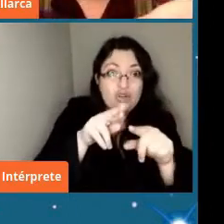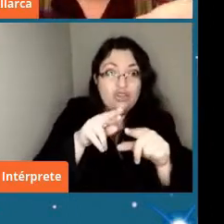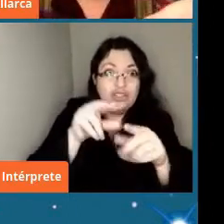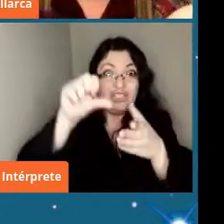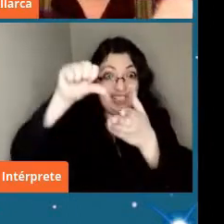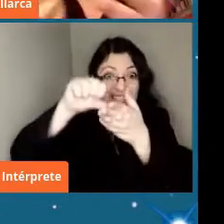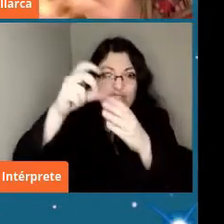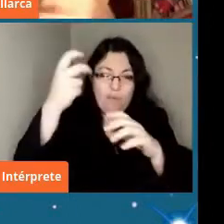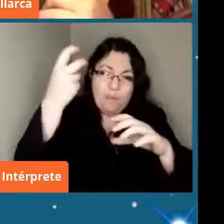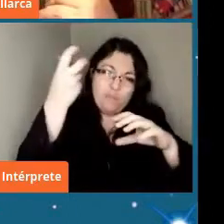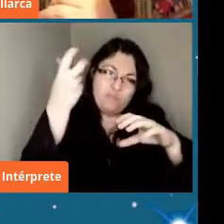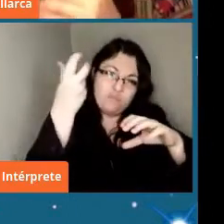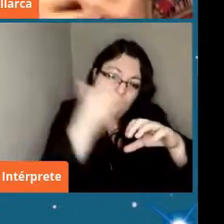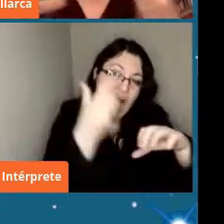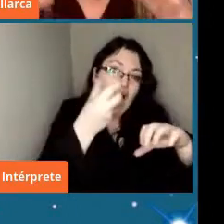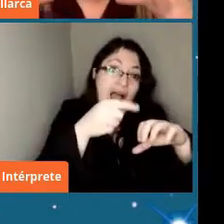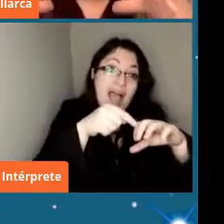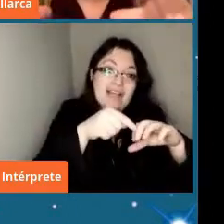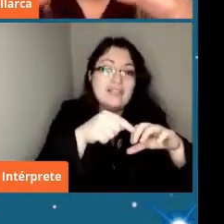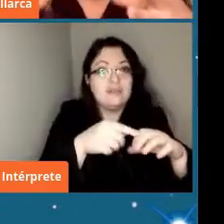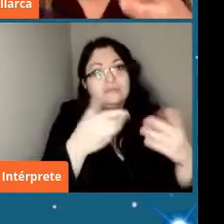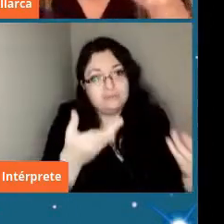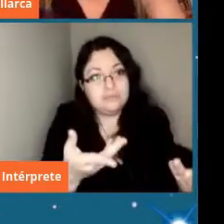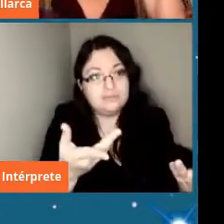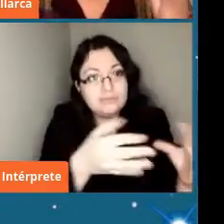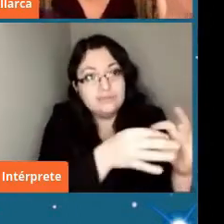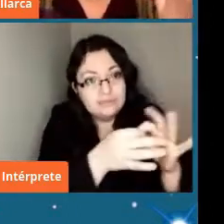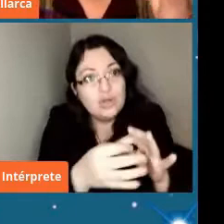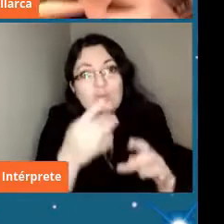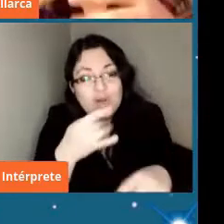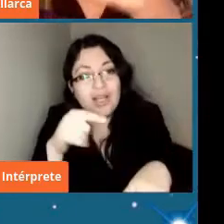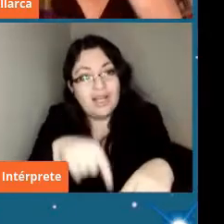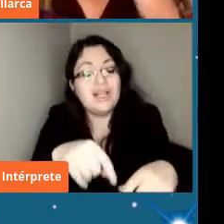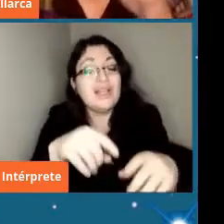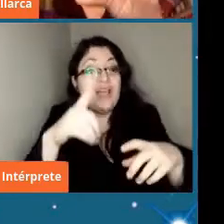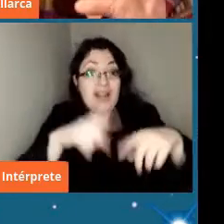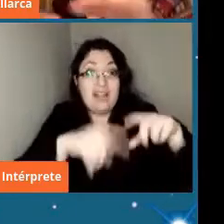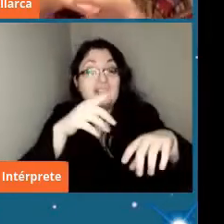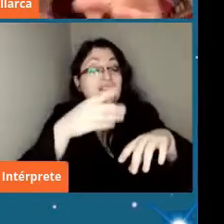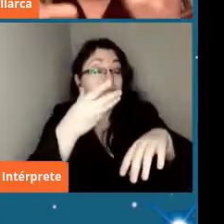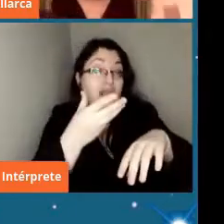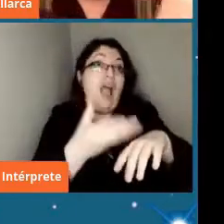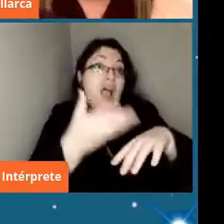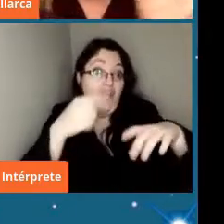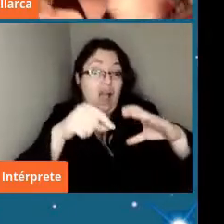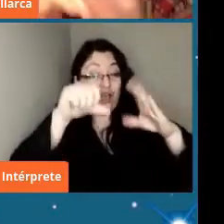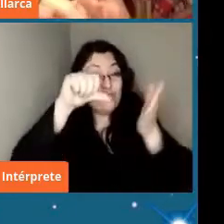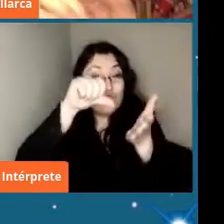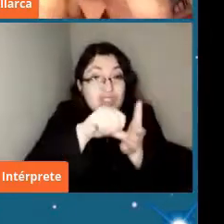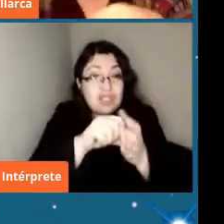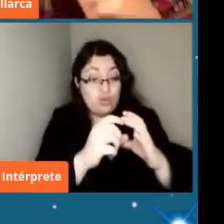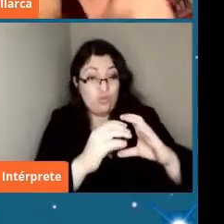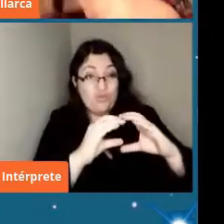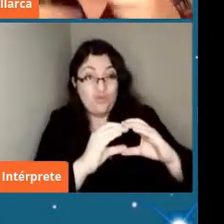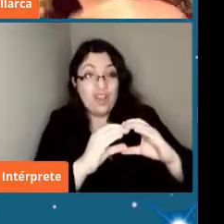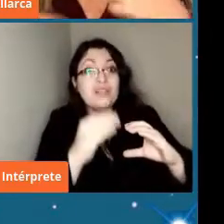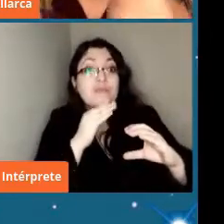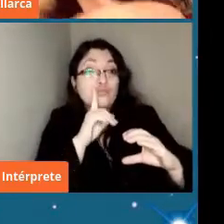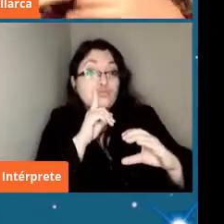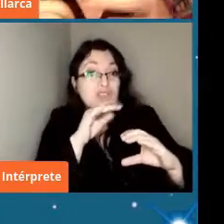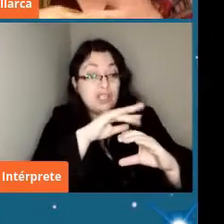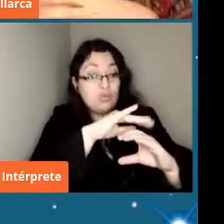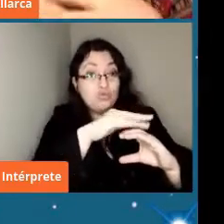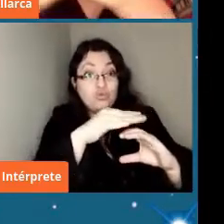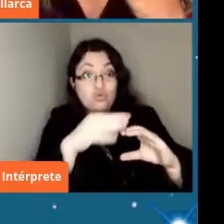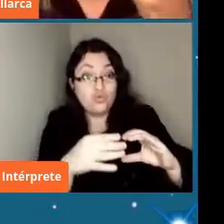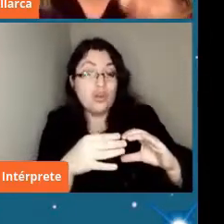que es la razón por la cual la Tierra tiene un enorme núcleo que además tiene la particularidad de tener una parte líquida y una sólida que